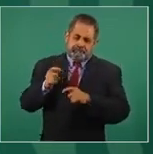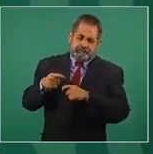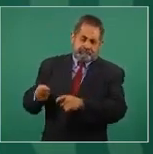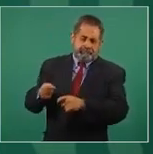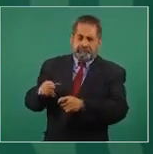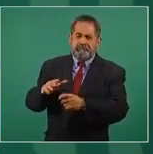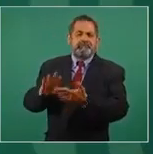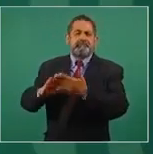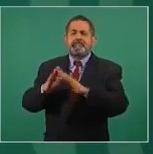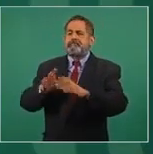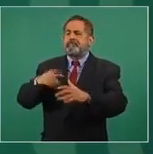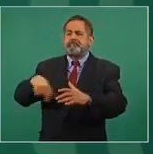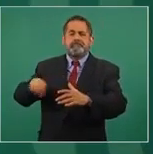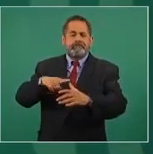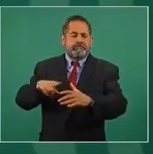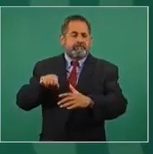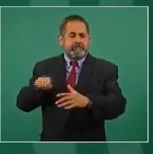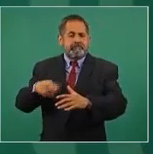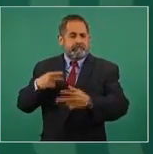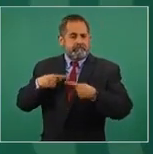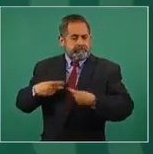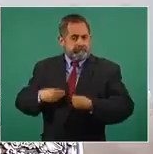que tiene